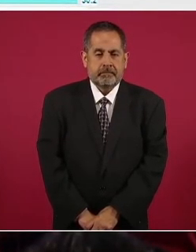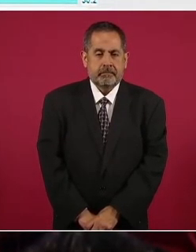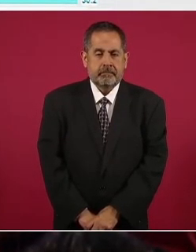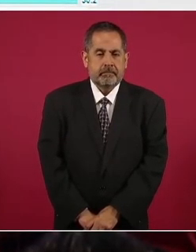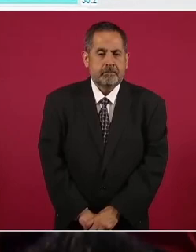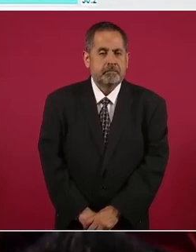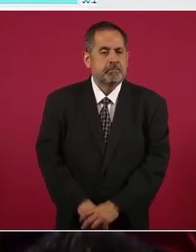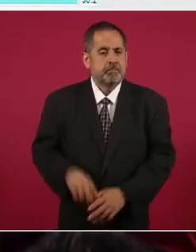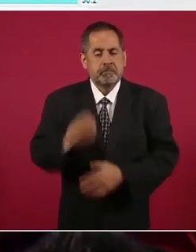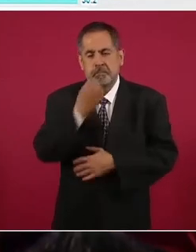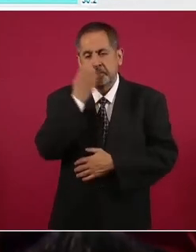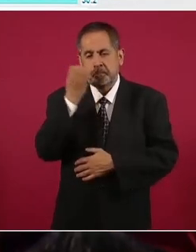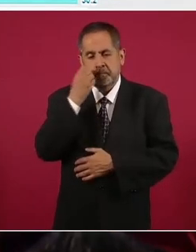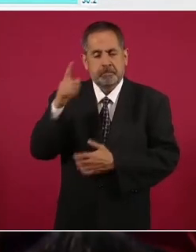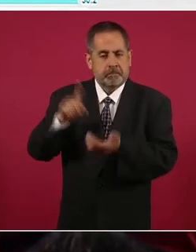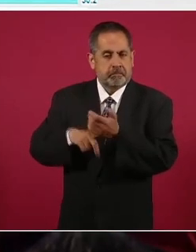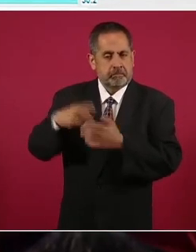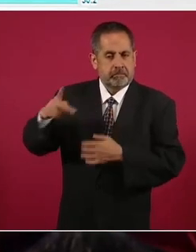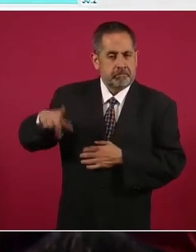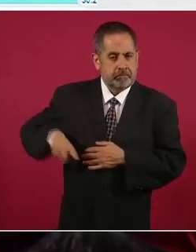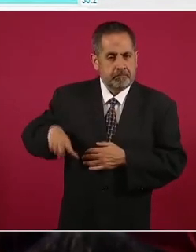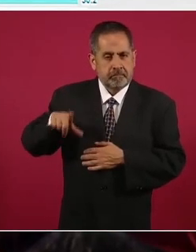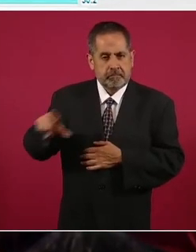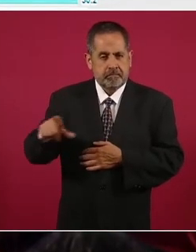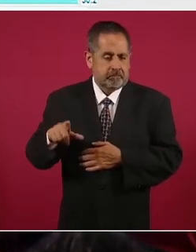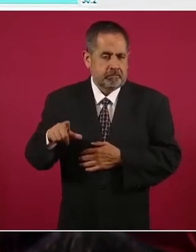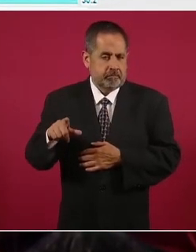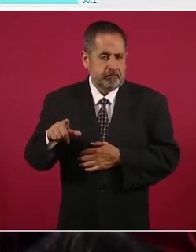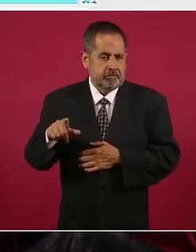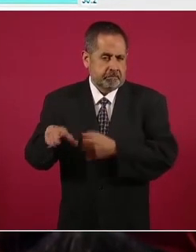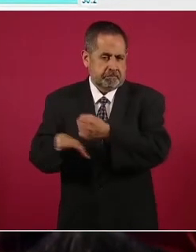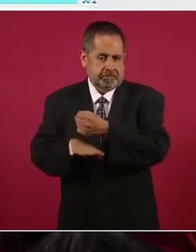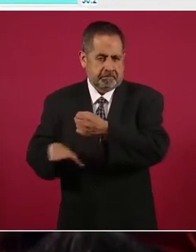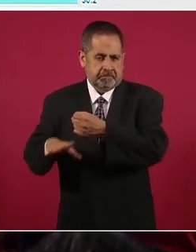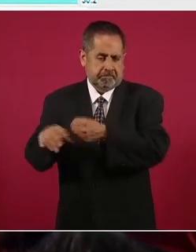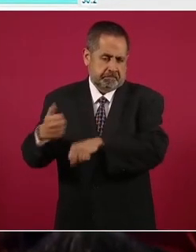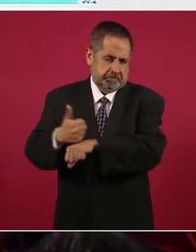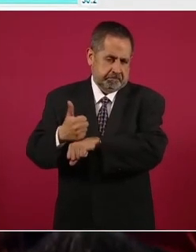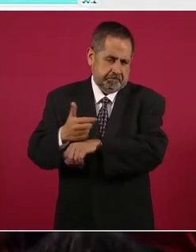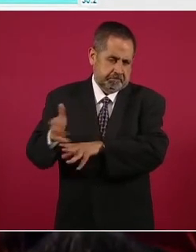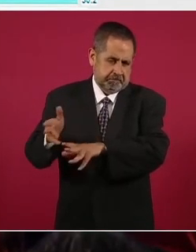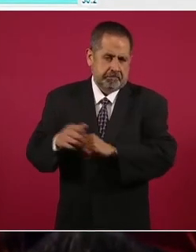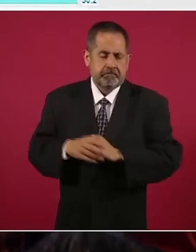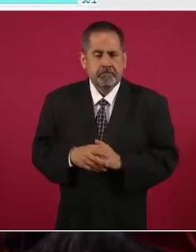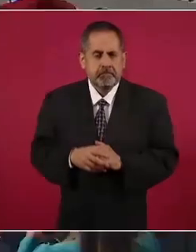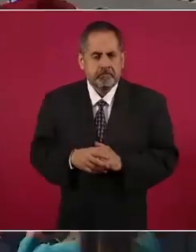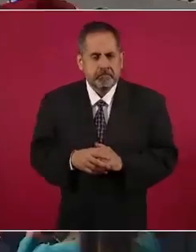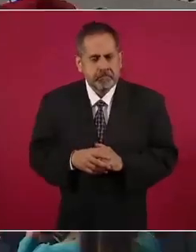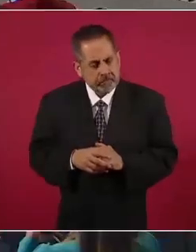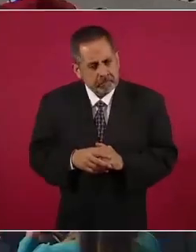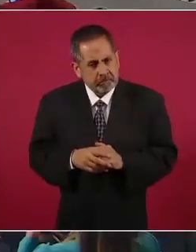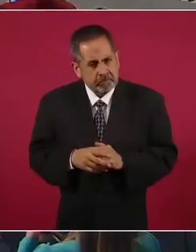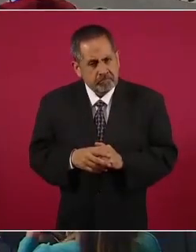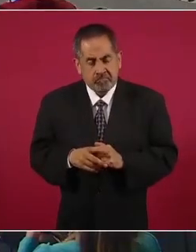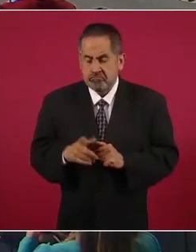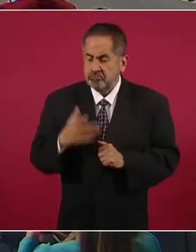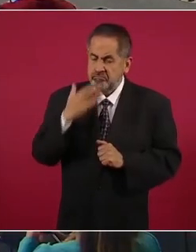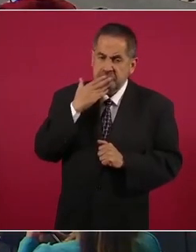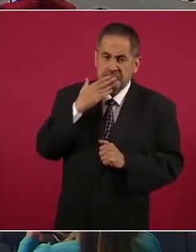Escuela pública de nivel básico, cosa que celebro